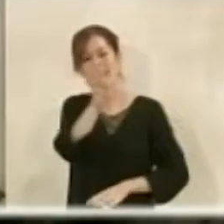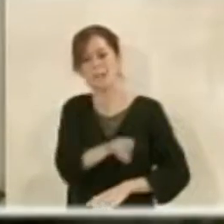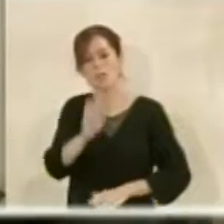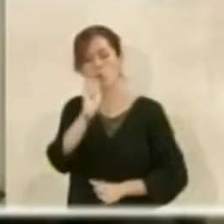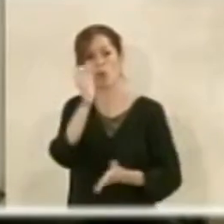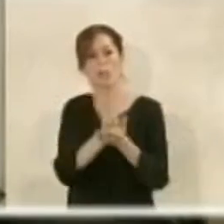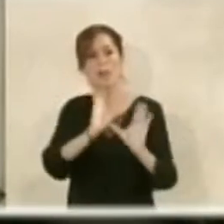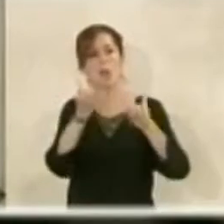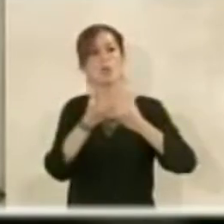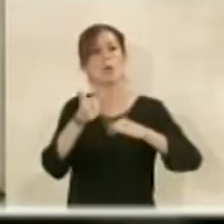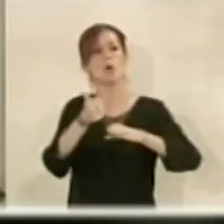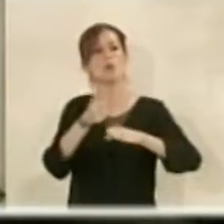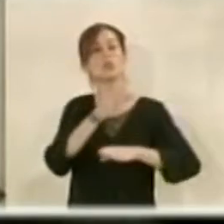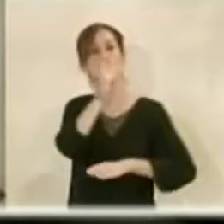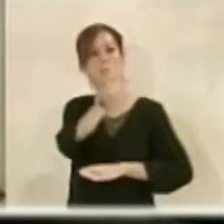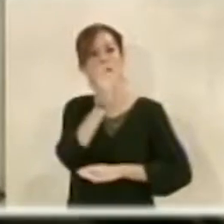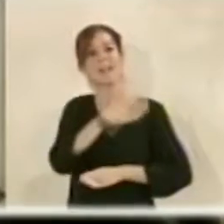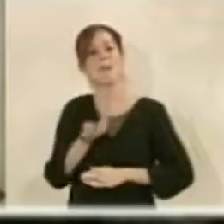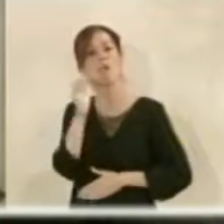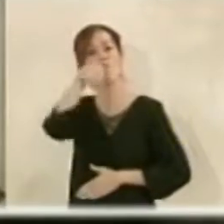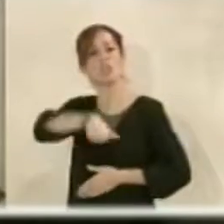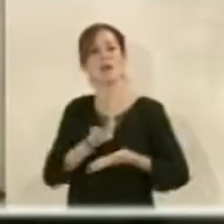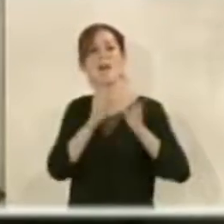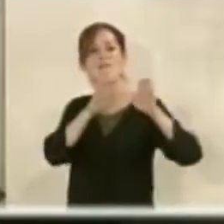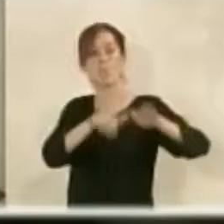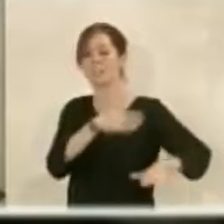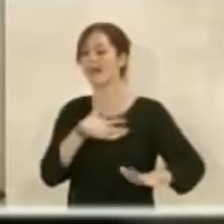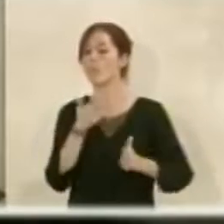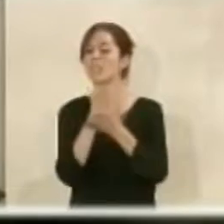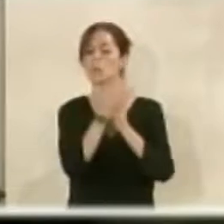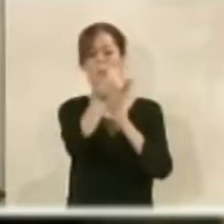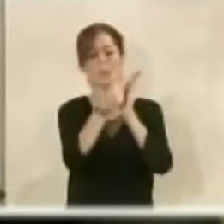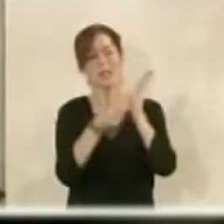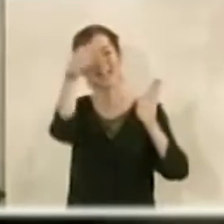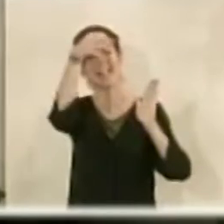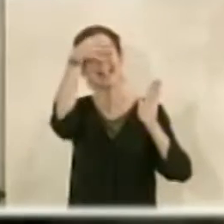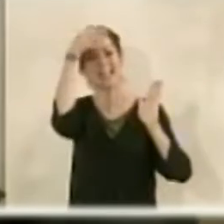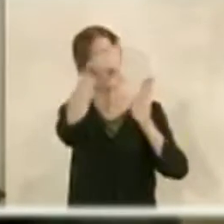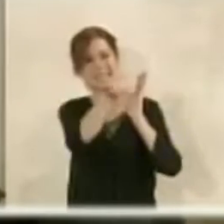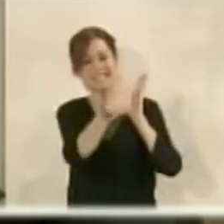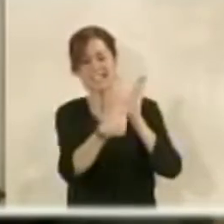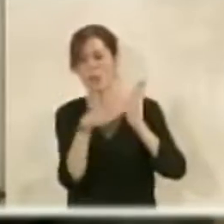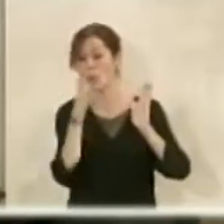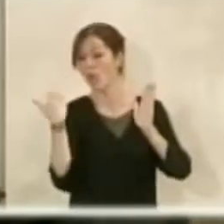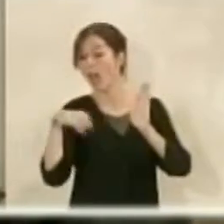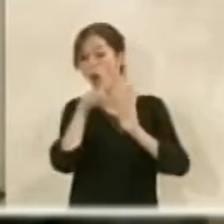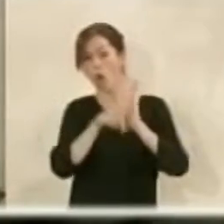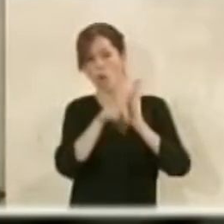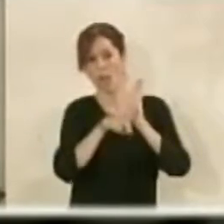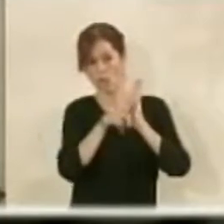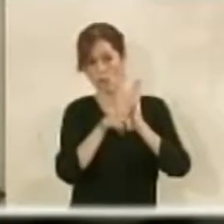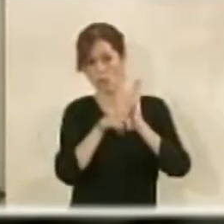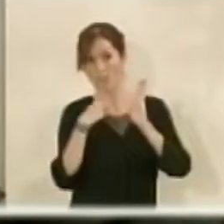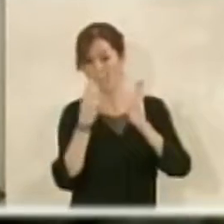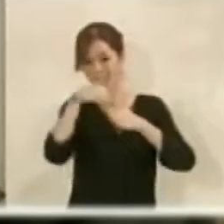Socialista va a votar a favor es un estudio de detalle que mejora una ordenación dentro de la